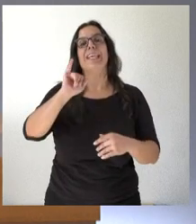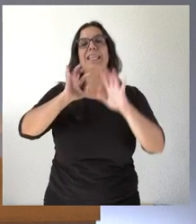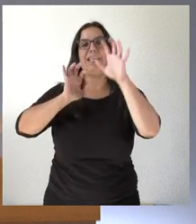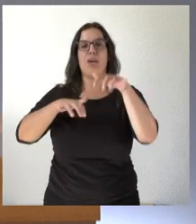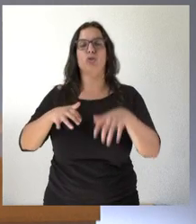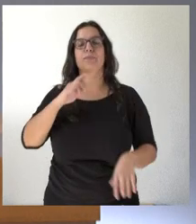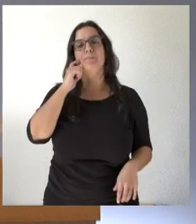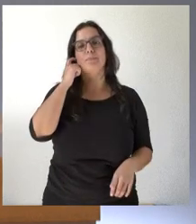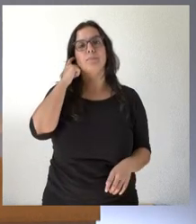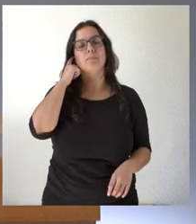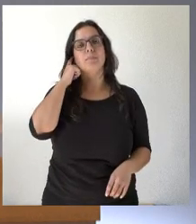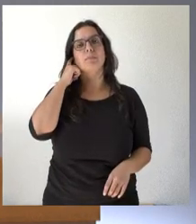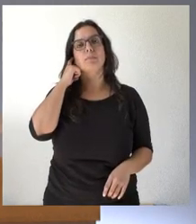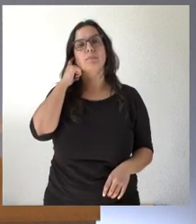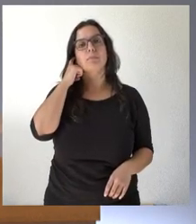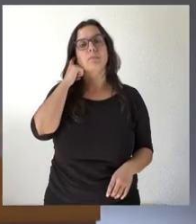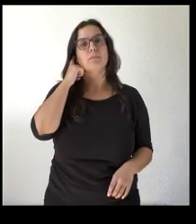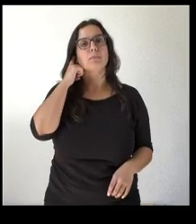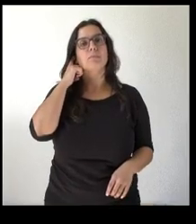Ileón cuando quieras Carlos adelante